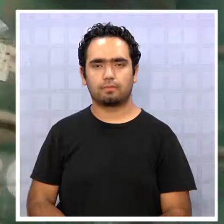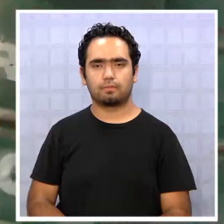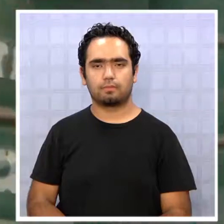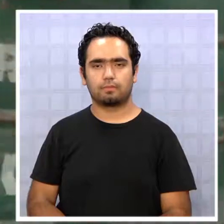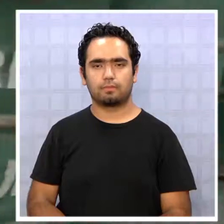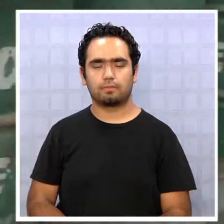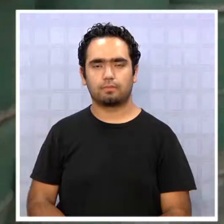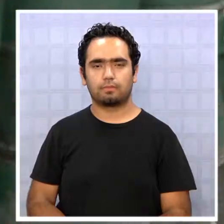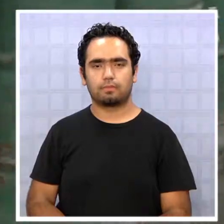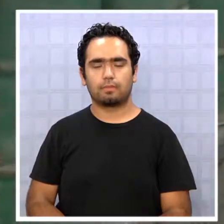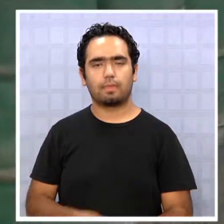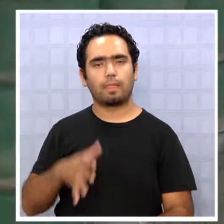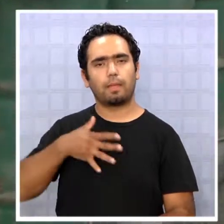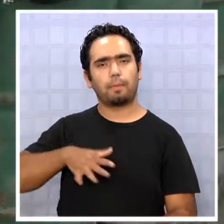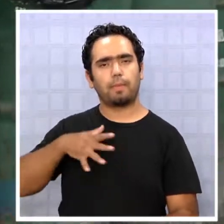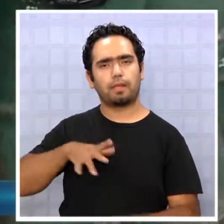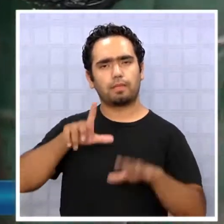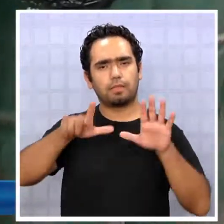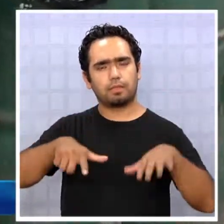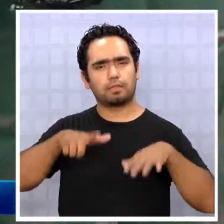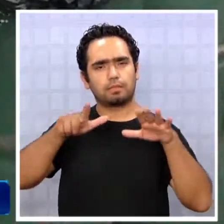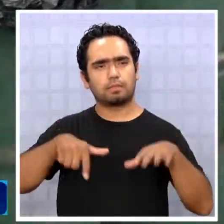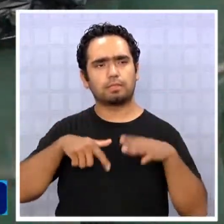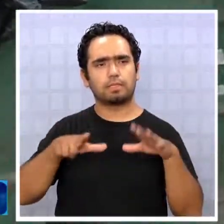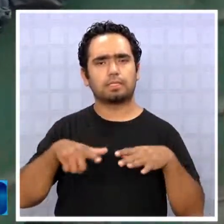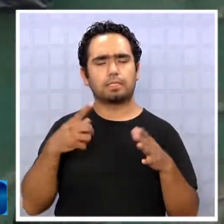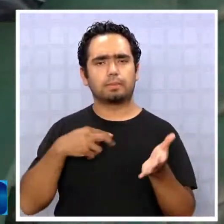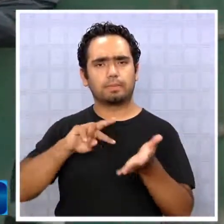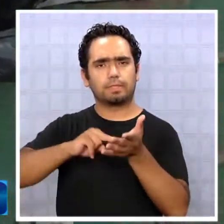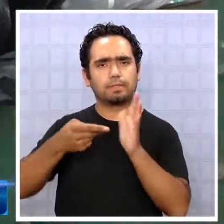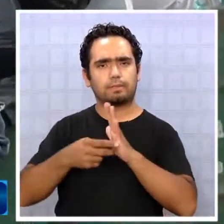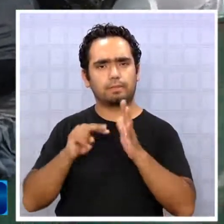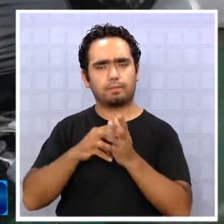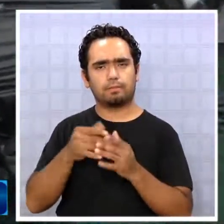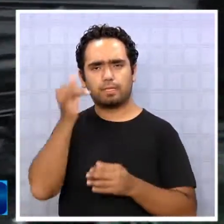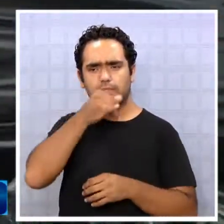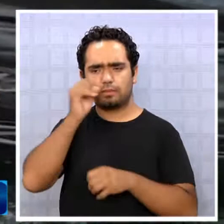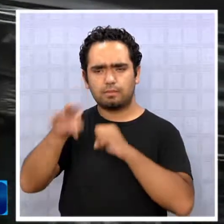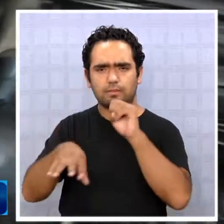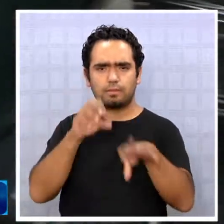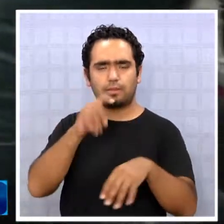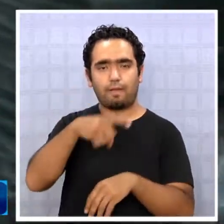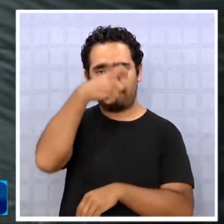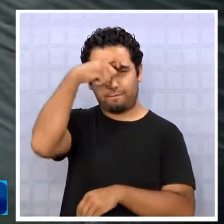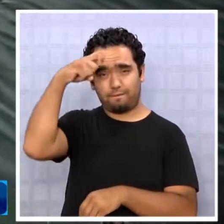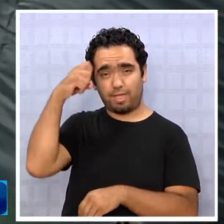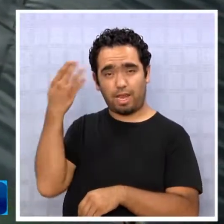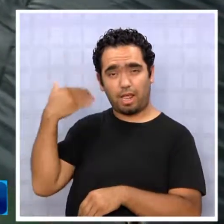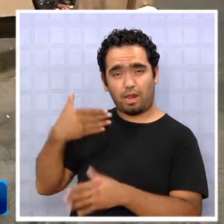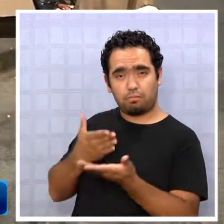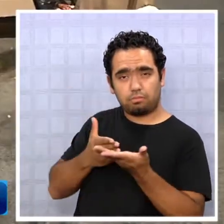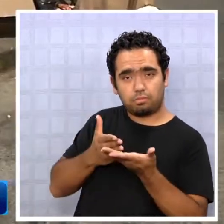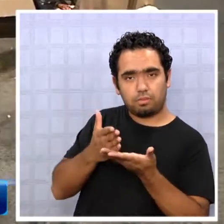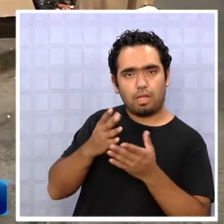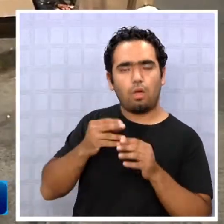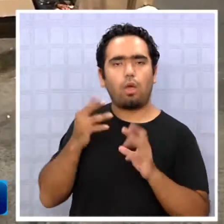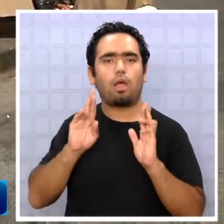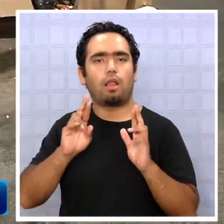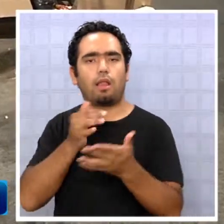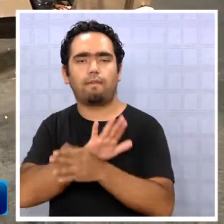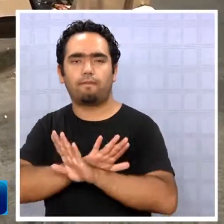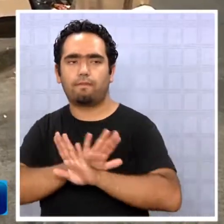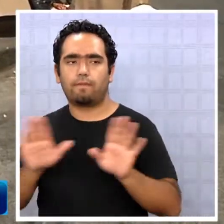A contar del martes 17, la crisis de la basura que vive Iquique desde inicios del verano espera ver su fin.